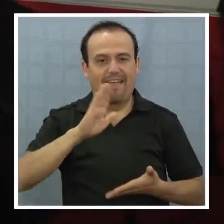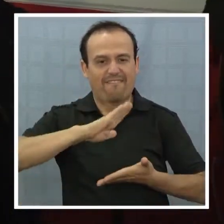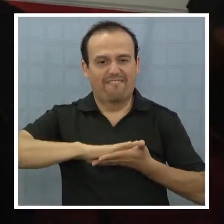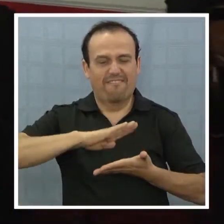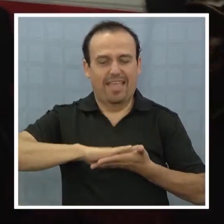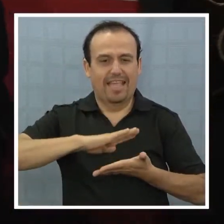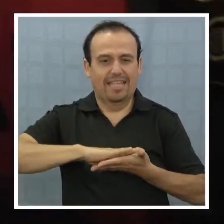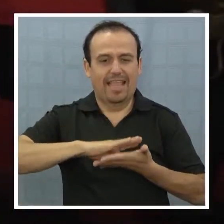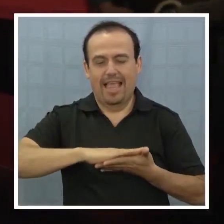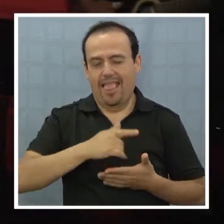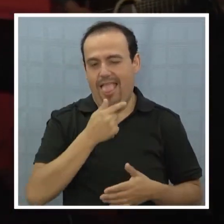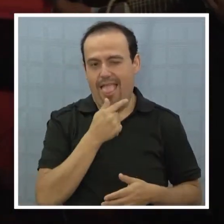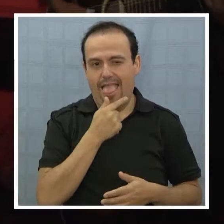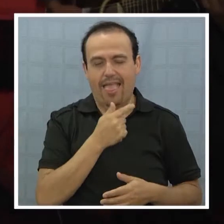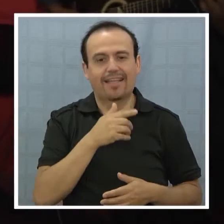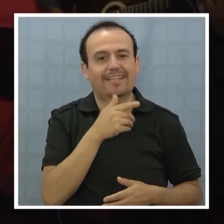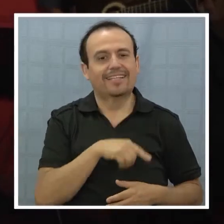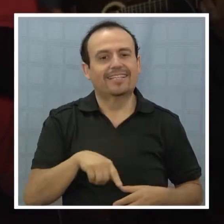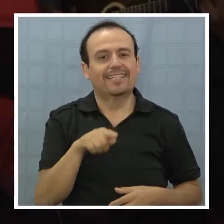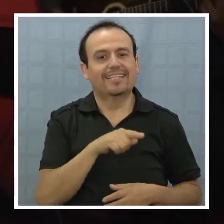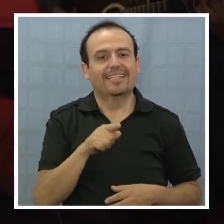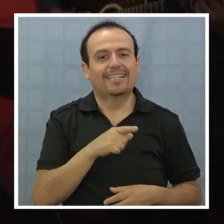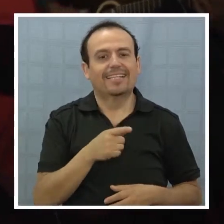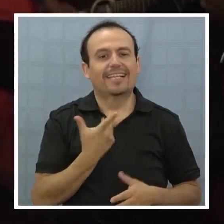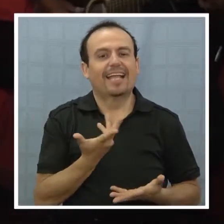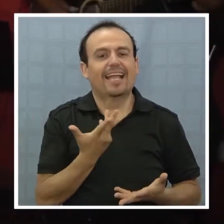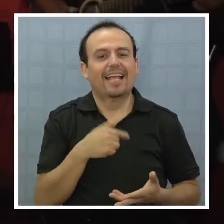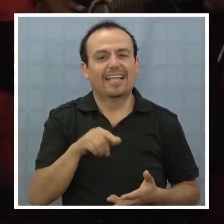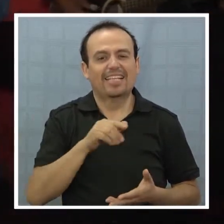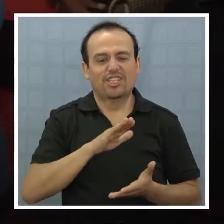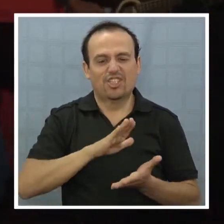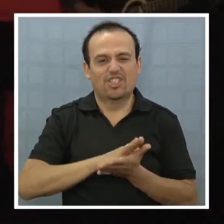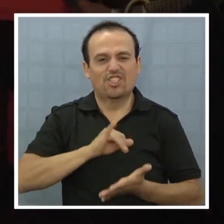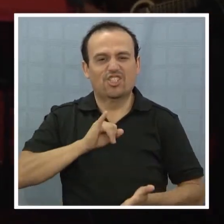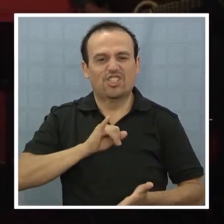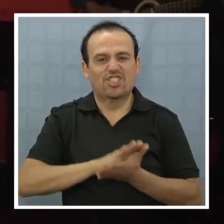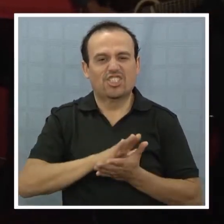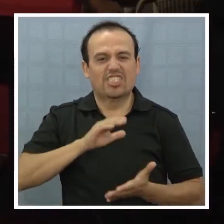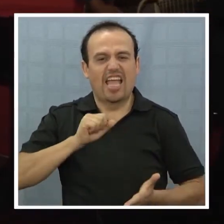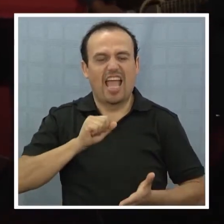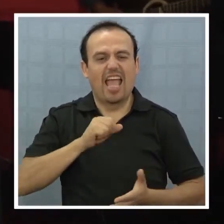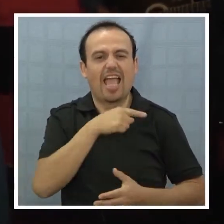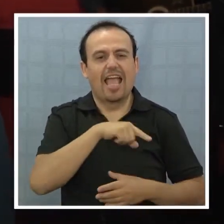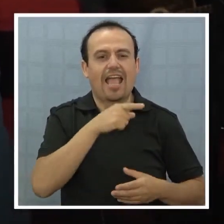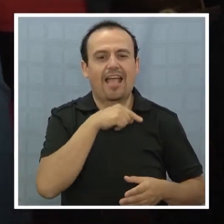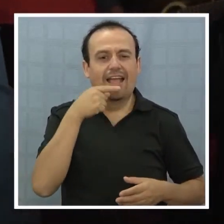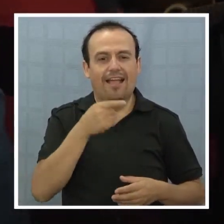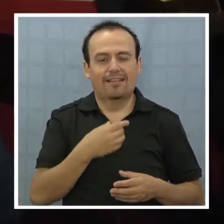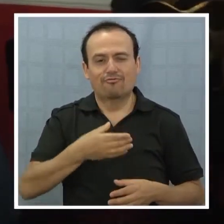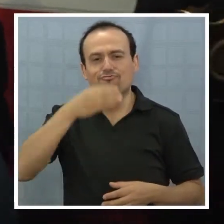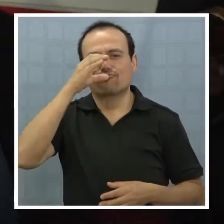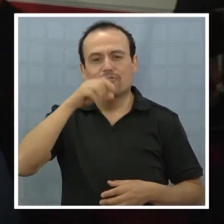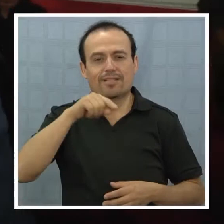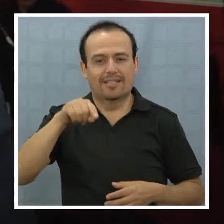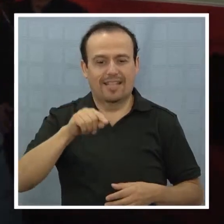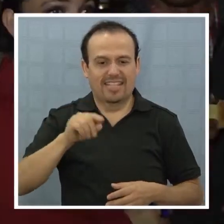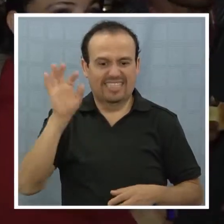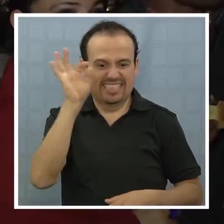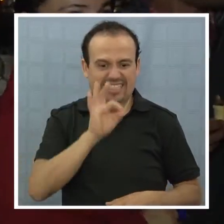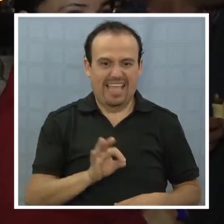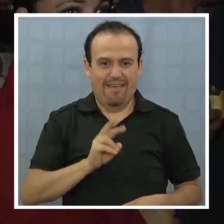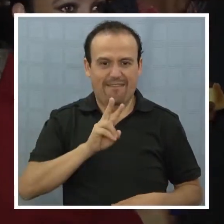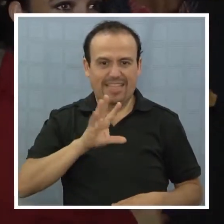noticia fue ratificada en el llamado Chichafachón, evento que marca la previa a la gran cumbre huachaca de este sábado 25.